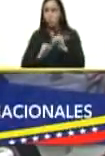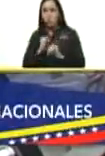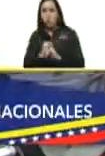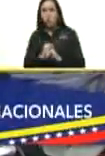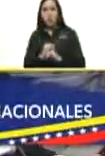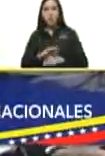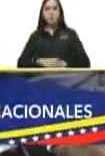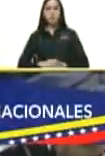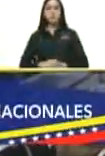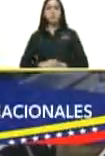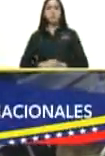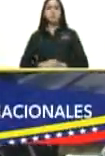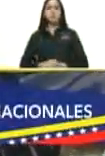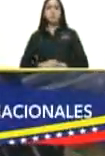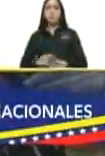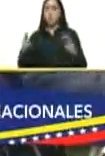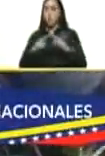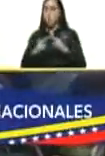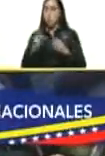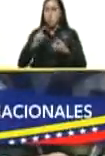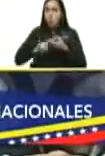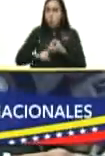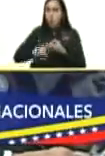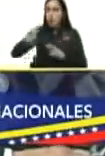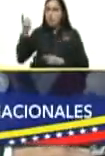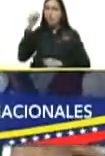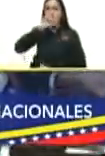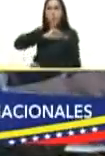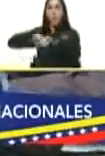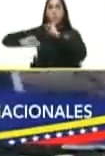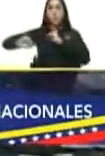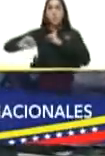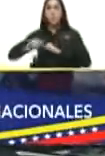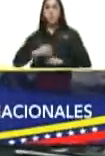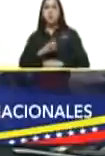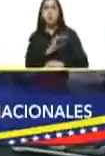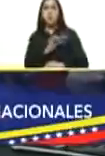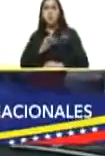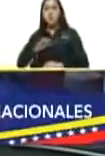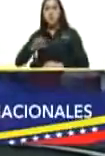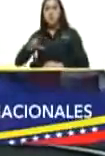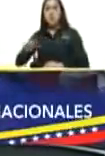mejor conocida en Venezuela como la primera combatiente Silvia Flores